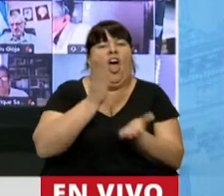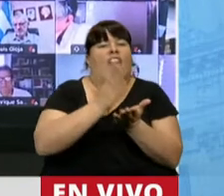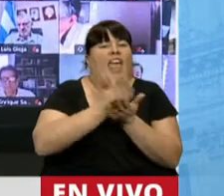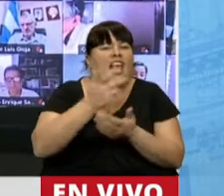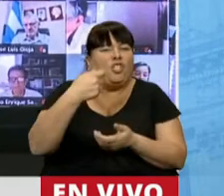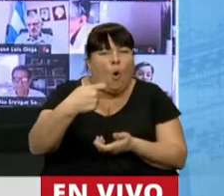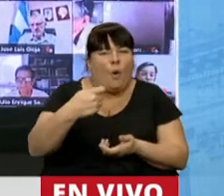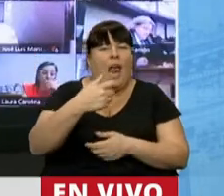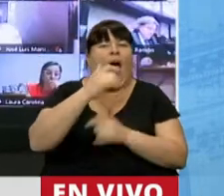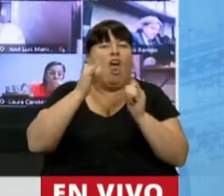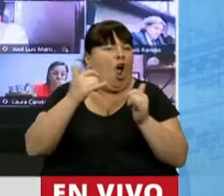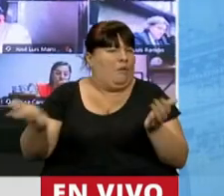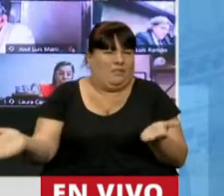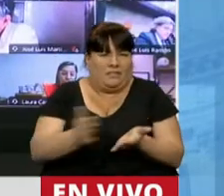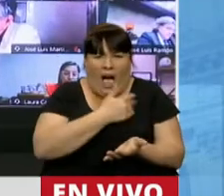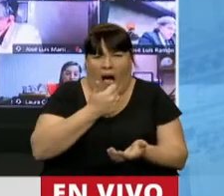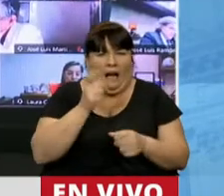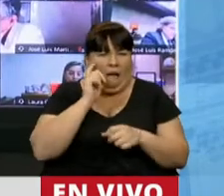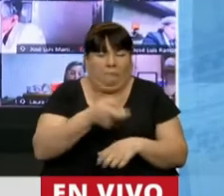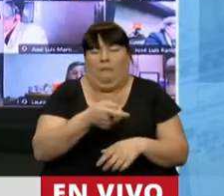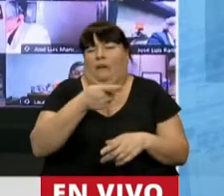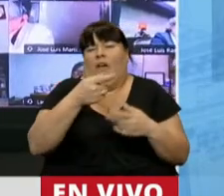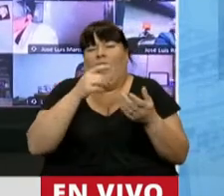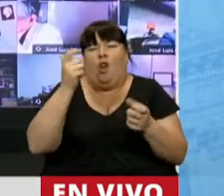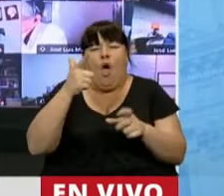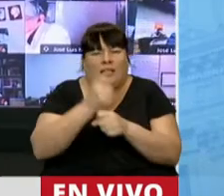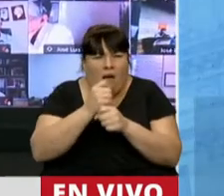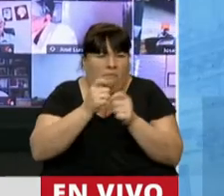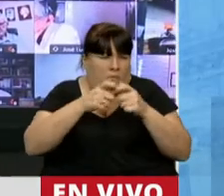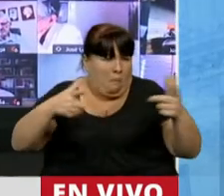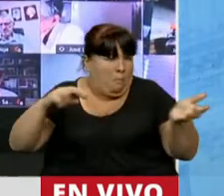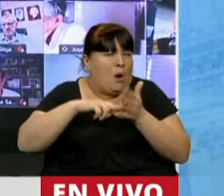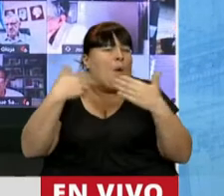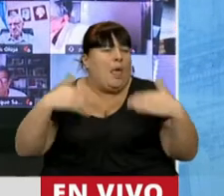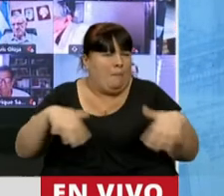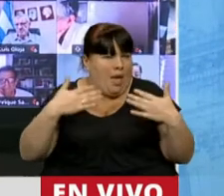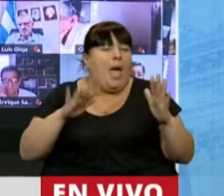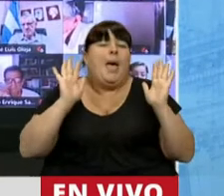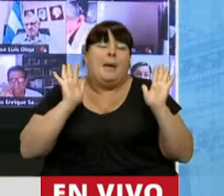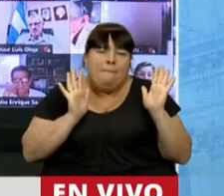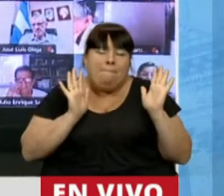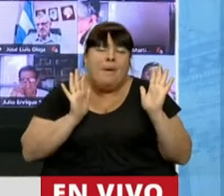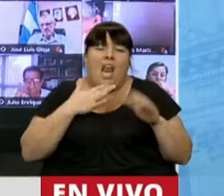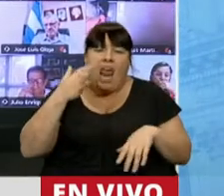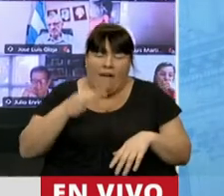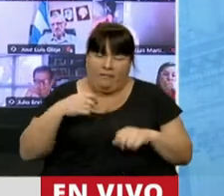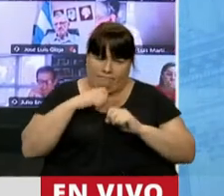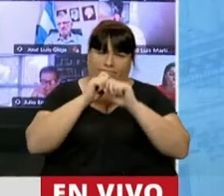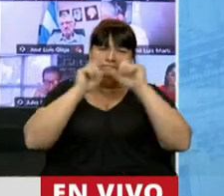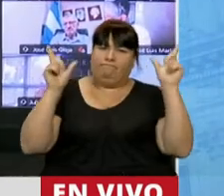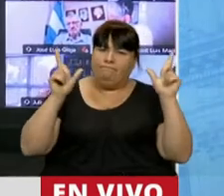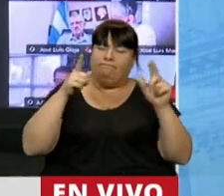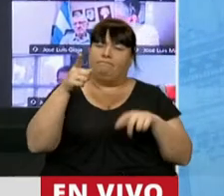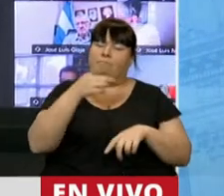mayores, a los jóvenes, le decían el desempleo, cuántas crisis hemos vivido. Pero me había llamado sinceramente la atención,